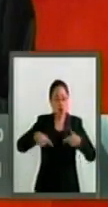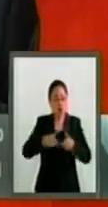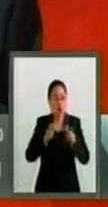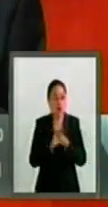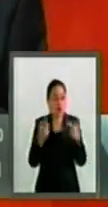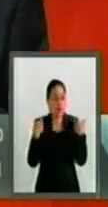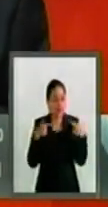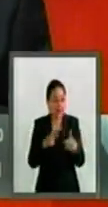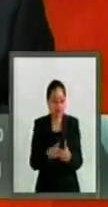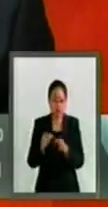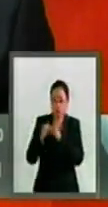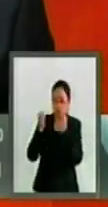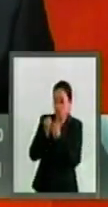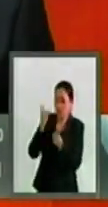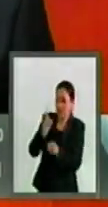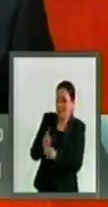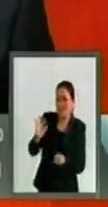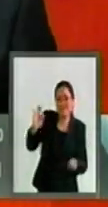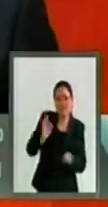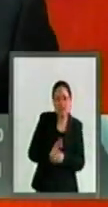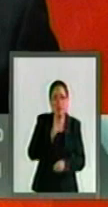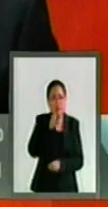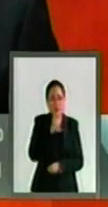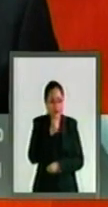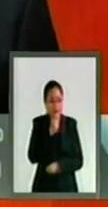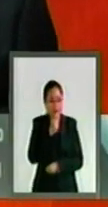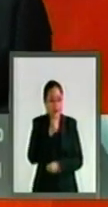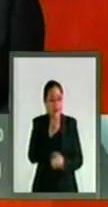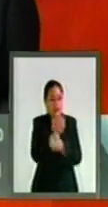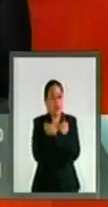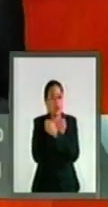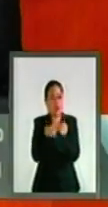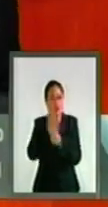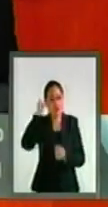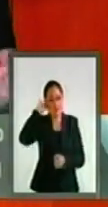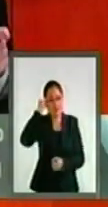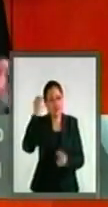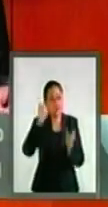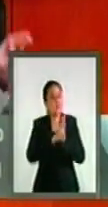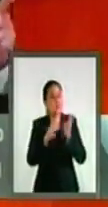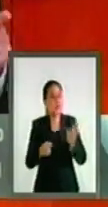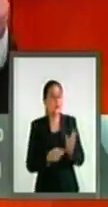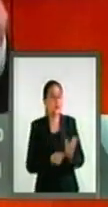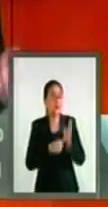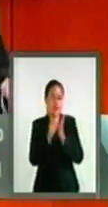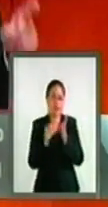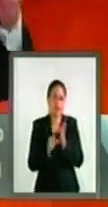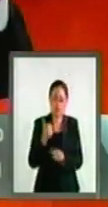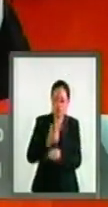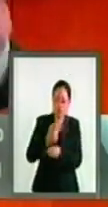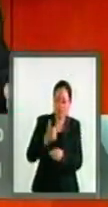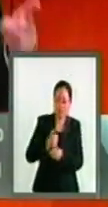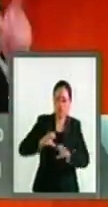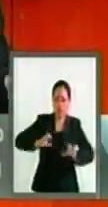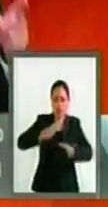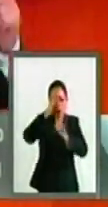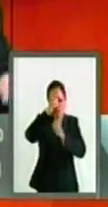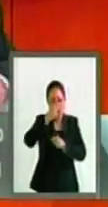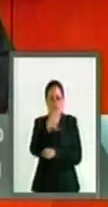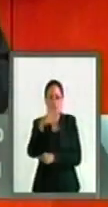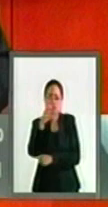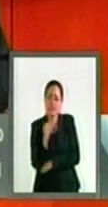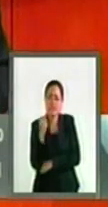toda la sociedad. En educación indígena, por ejemplo, se vulneró el artículo 6º del Convenio